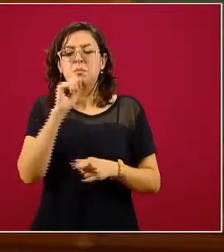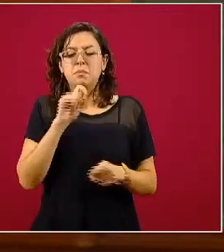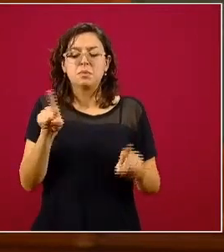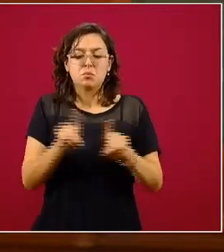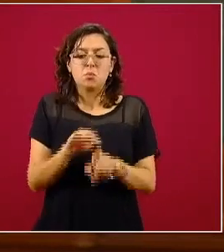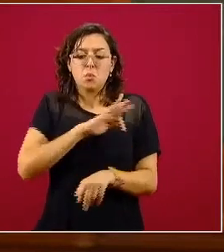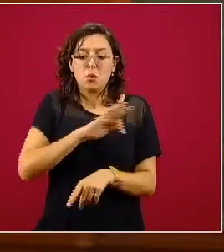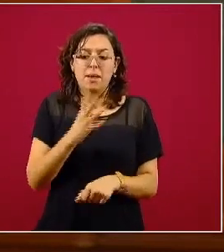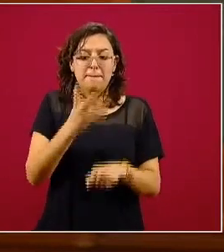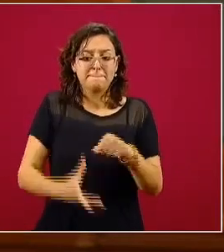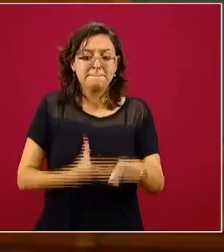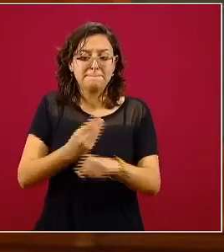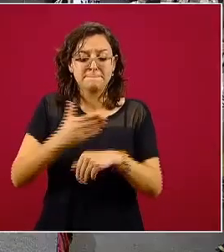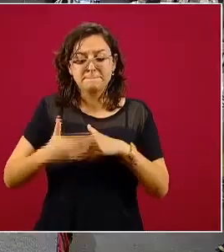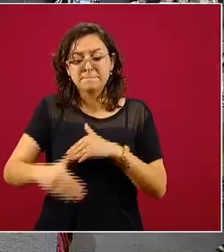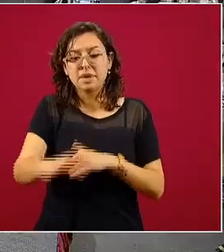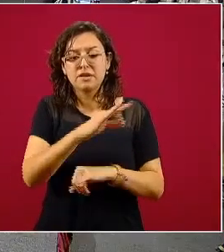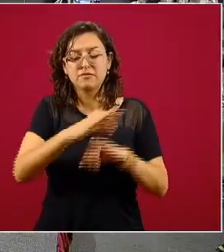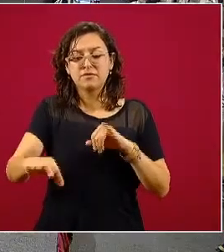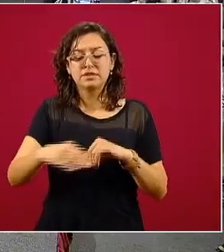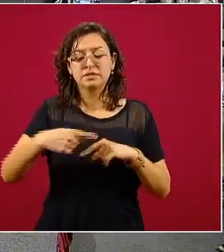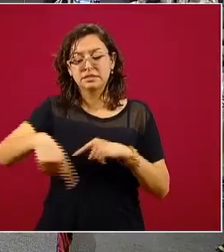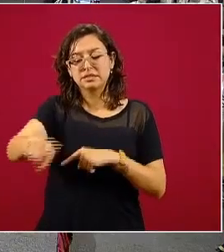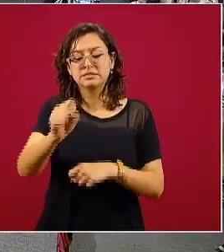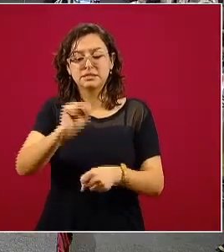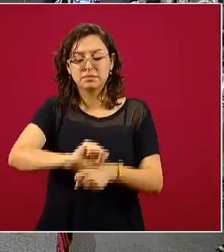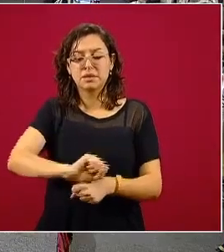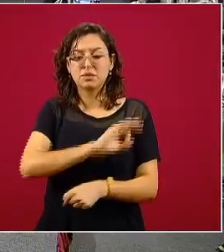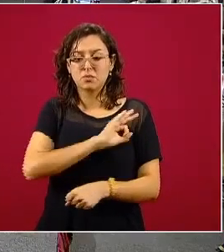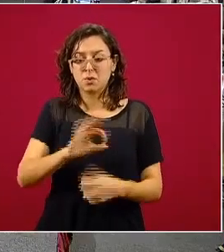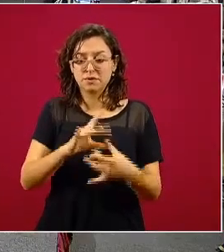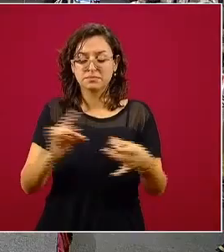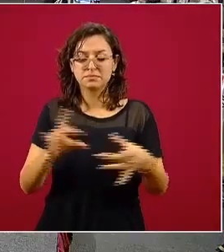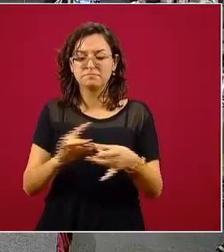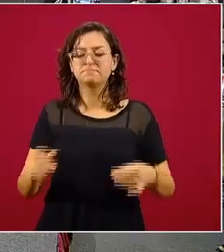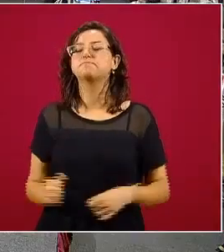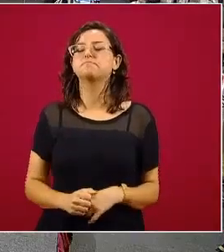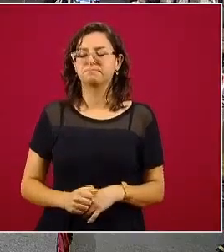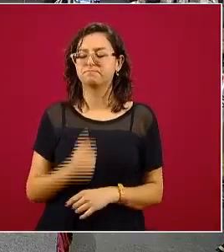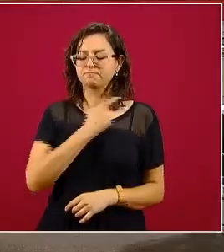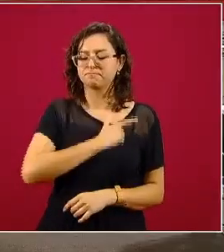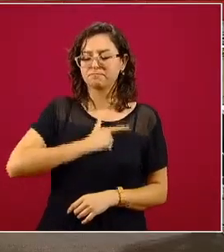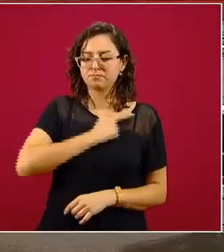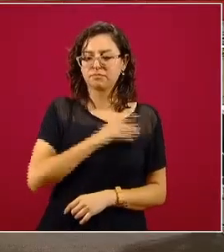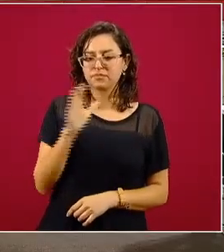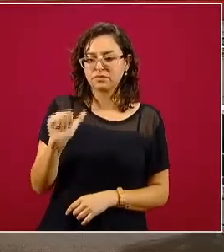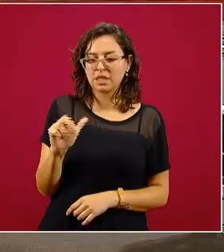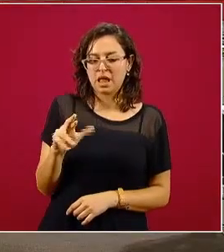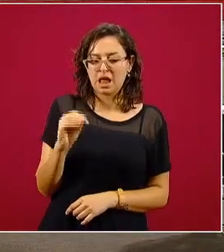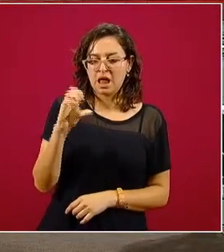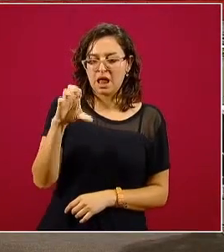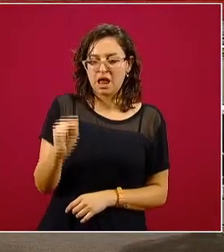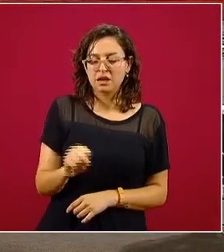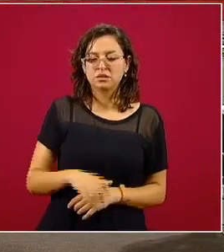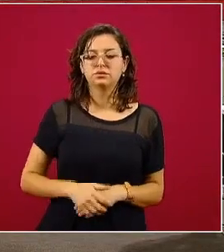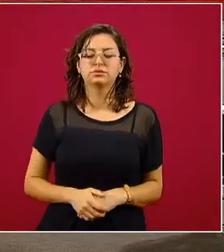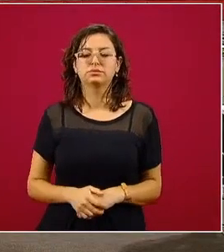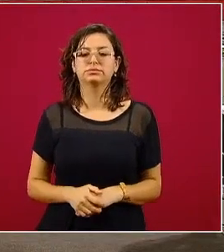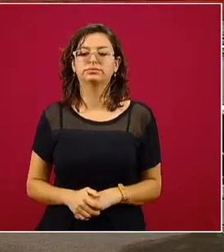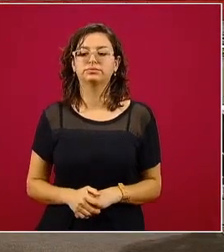nos puede adelantar un poco de lo que podría pasar para fines de año. Gracias. Con mucho gusto, Carlos. Sobre la reunión del